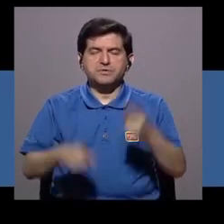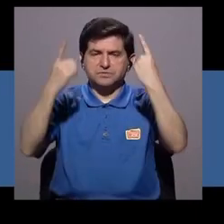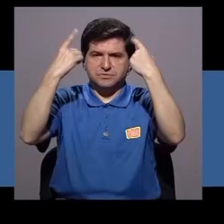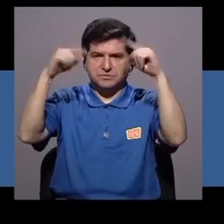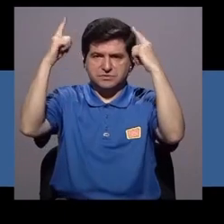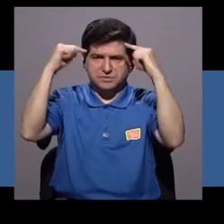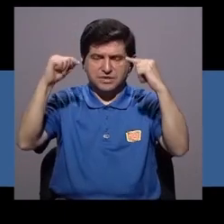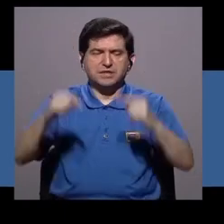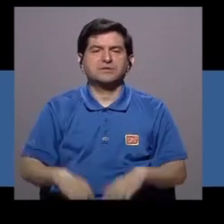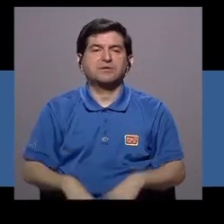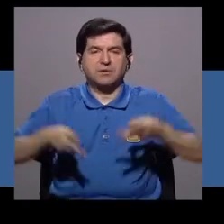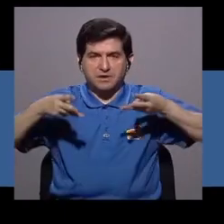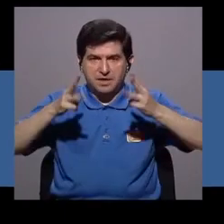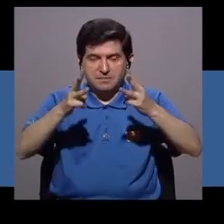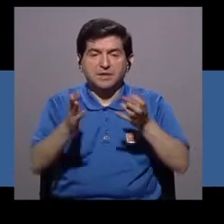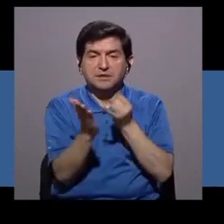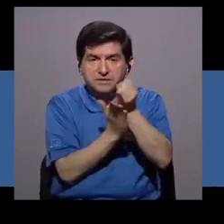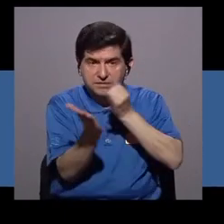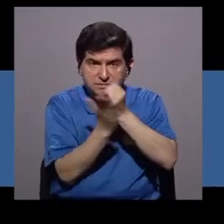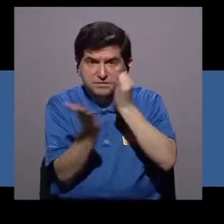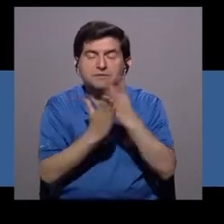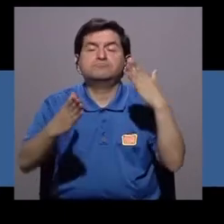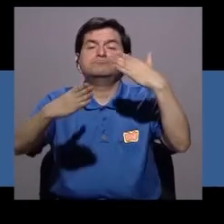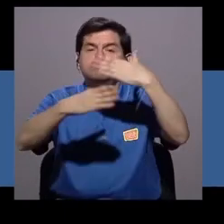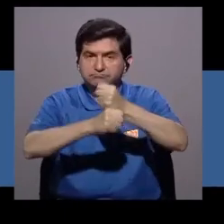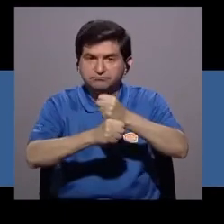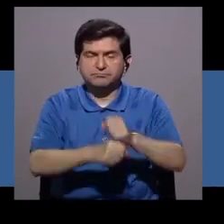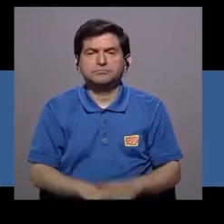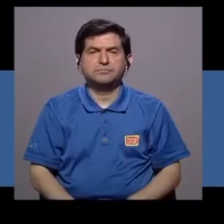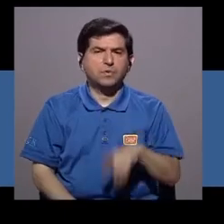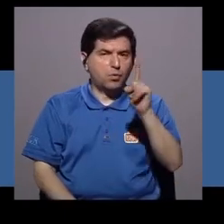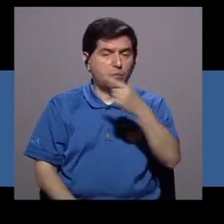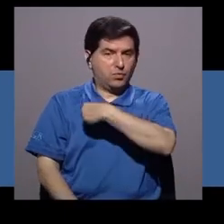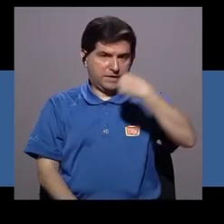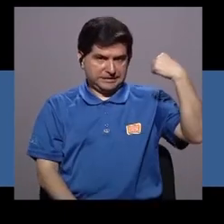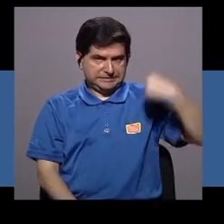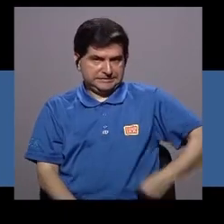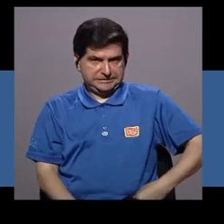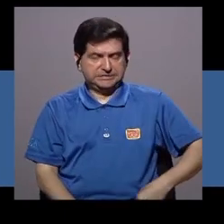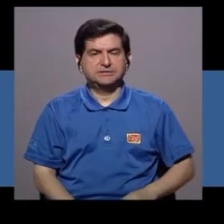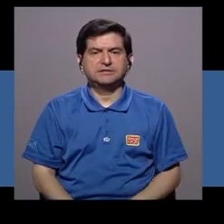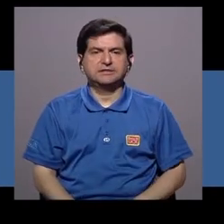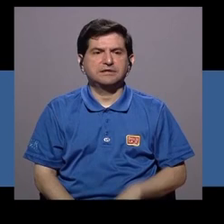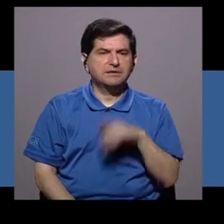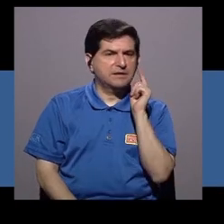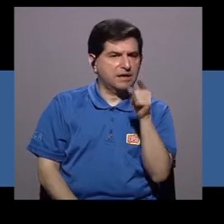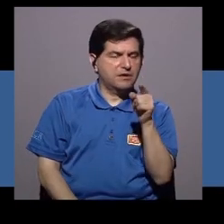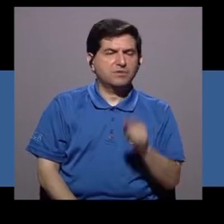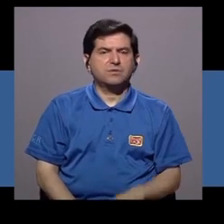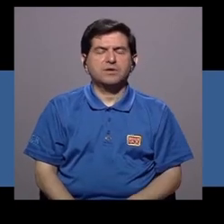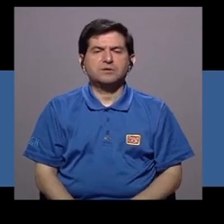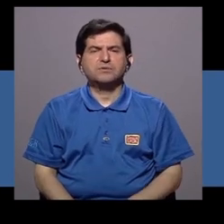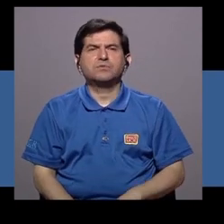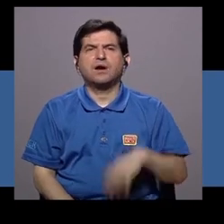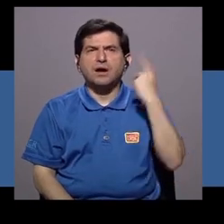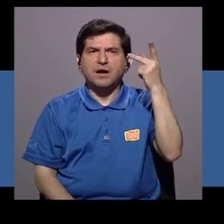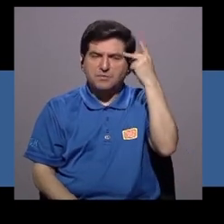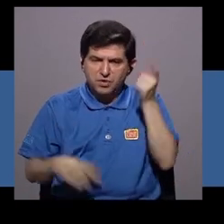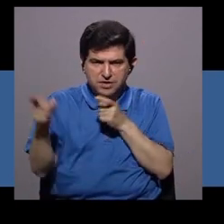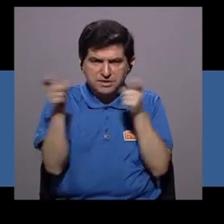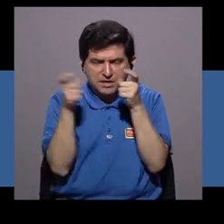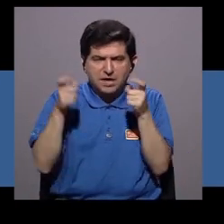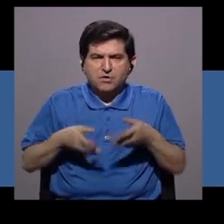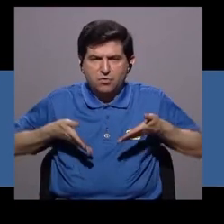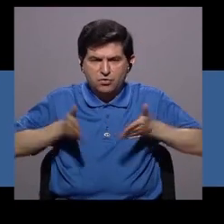% de efectividad a este método, y las investigaciones que se han hecho, una en China, cuando estaba la